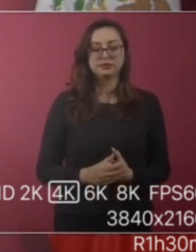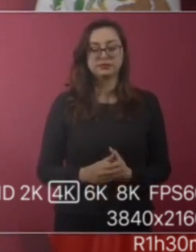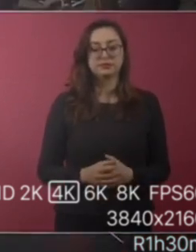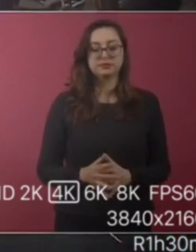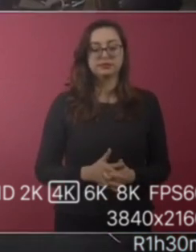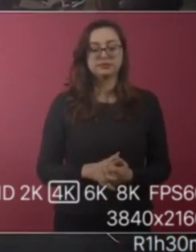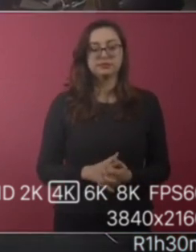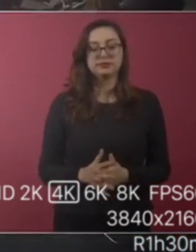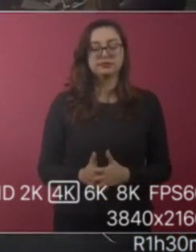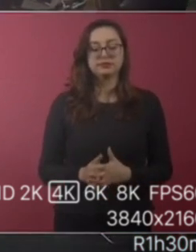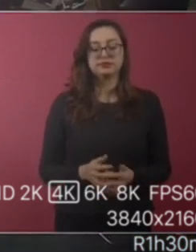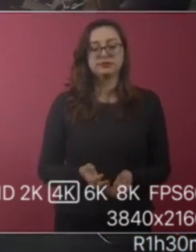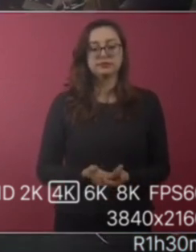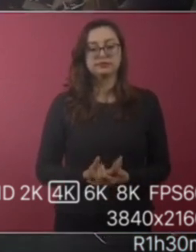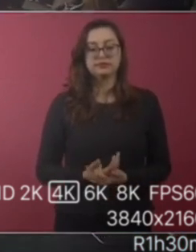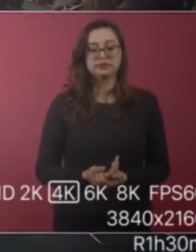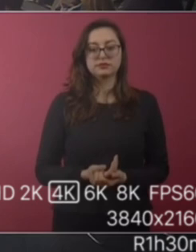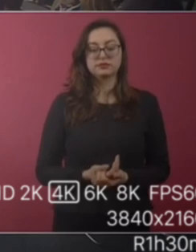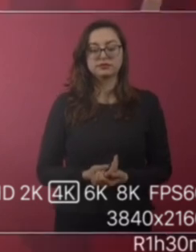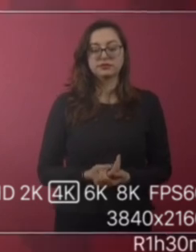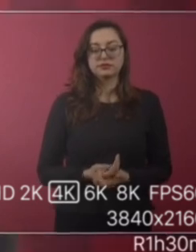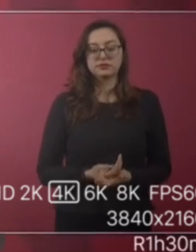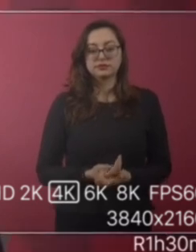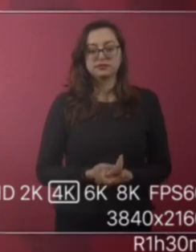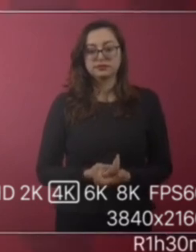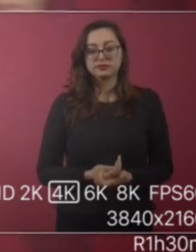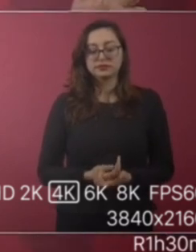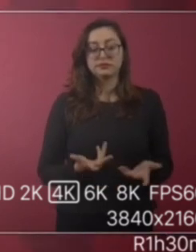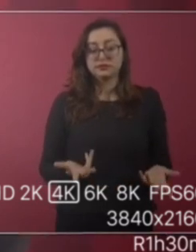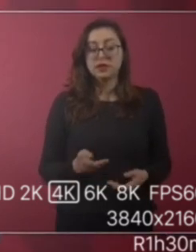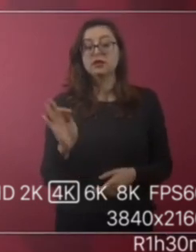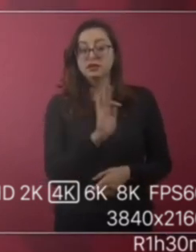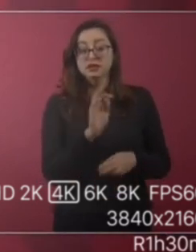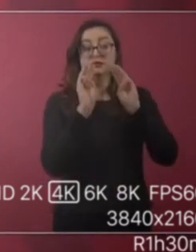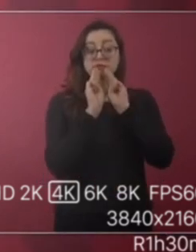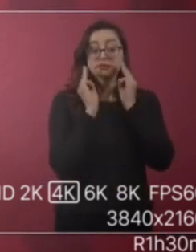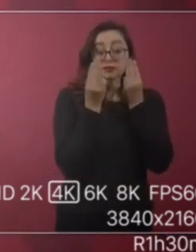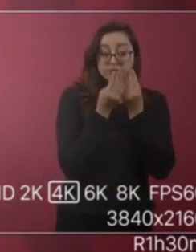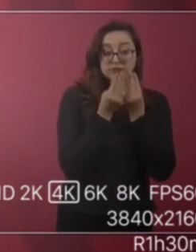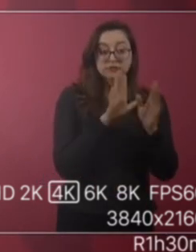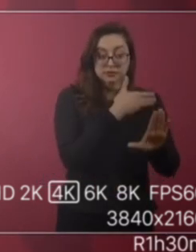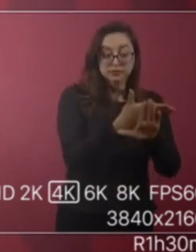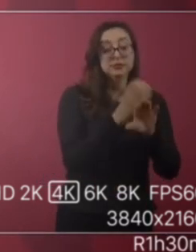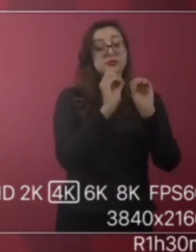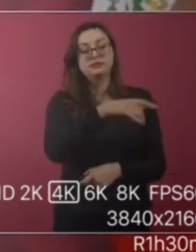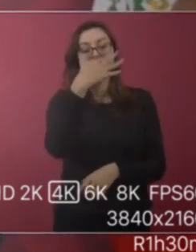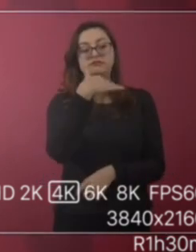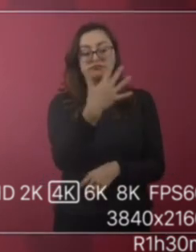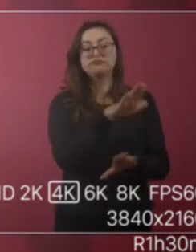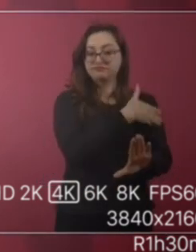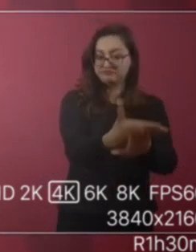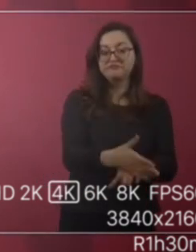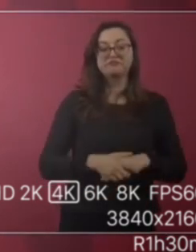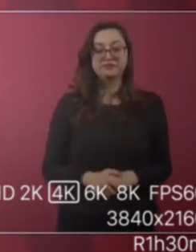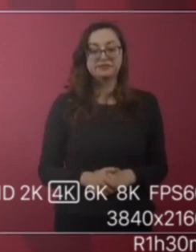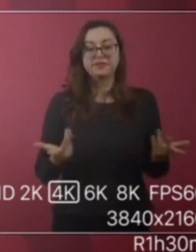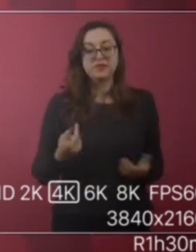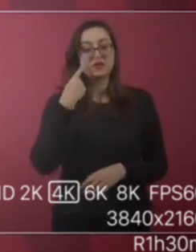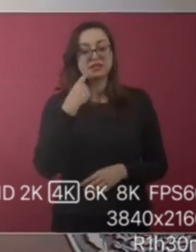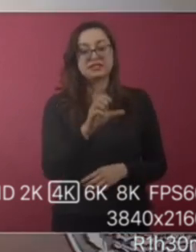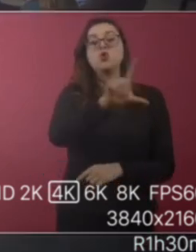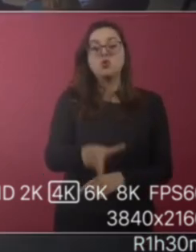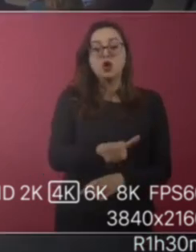organizado, organizado a delincuencia de Pueblo Blanco. ¿A quién perjudica